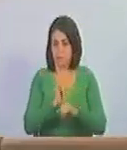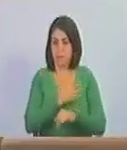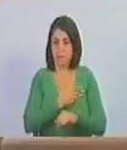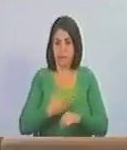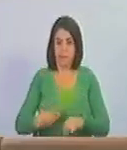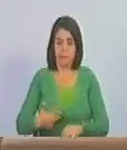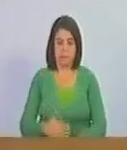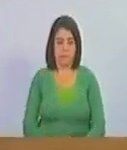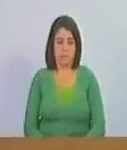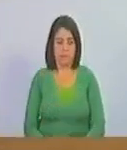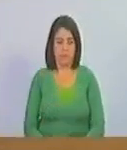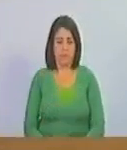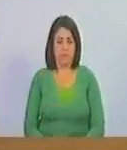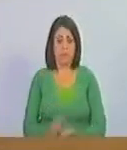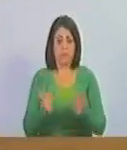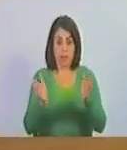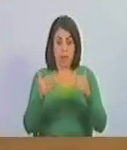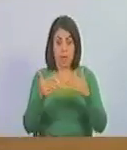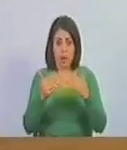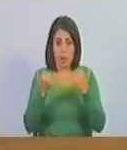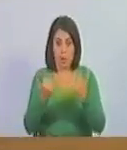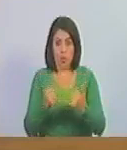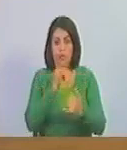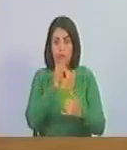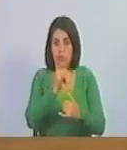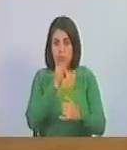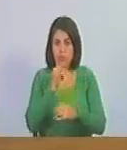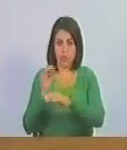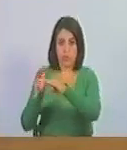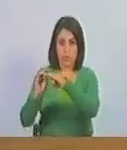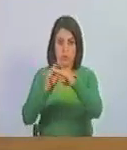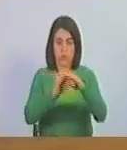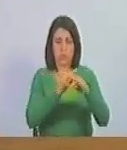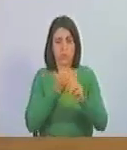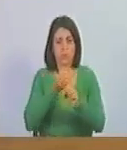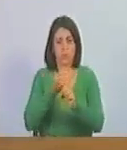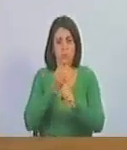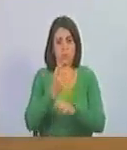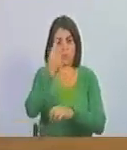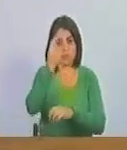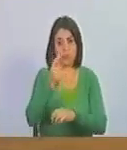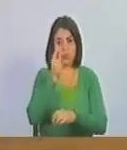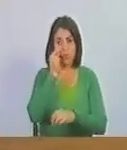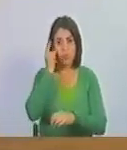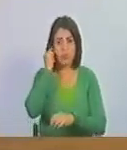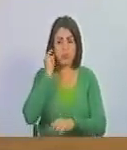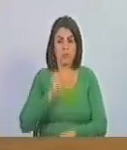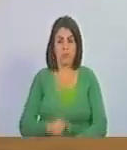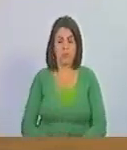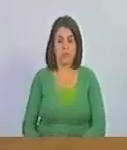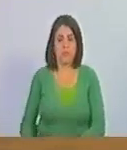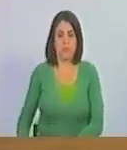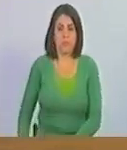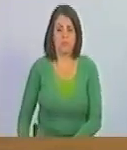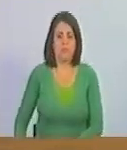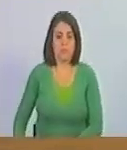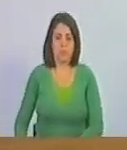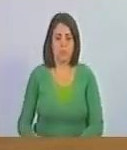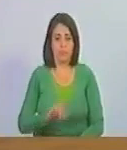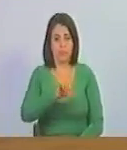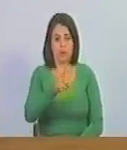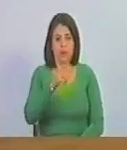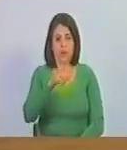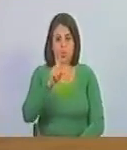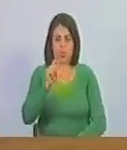cuenta, presidente. Hemos abierto un espacio para puntos de información, derecho de palabra a las diputadas y los diputados. Dejo el derecho de palabra al diputado